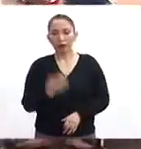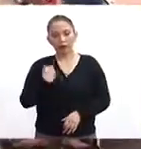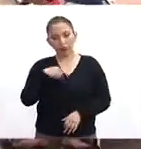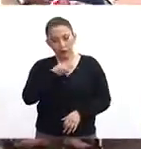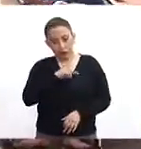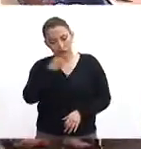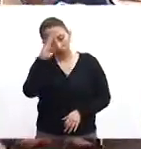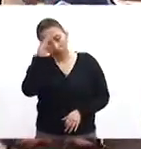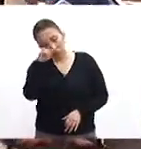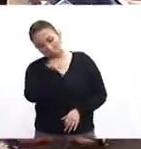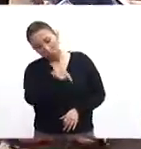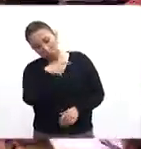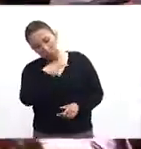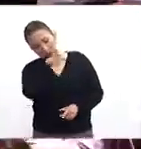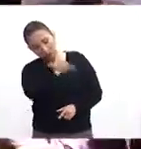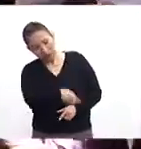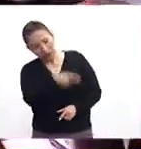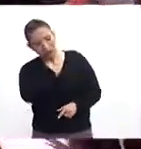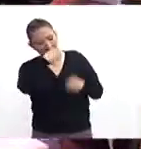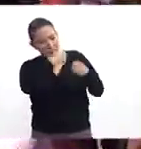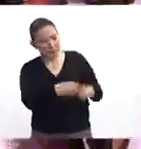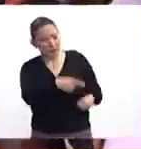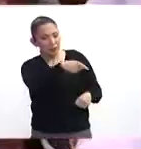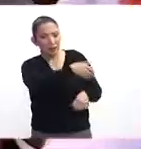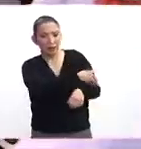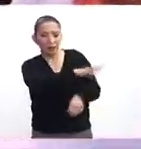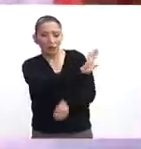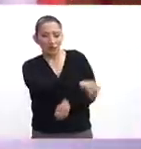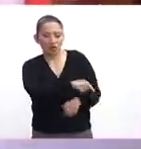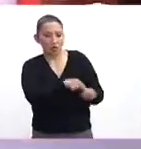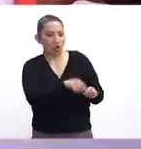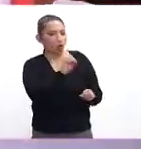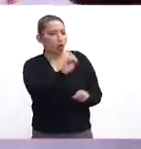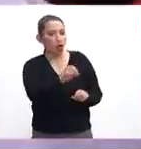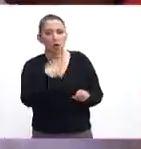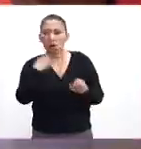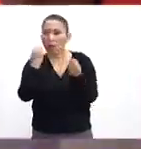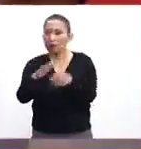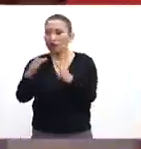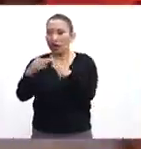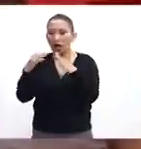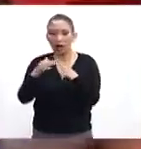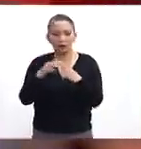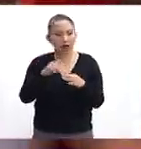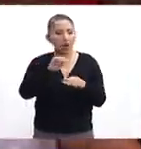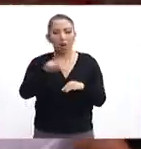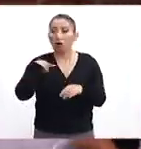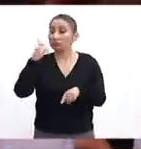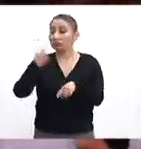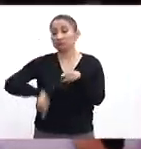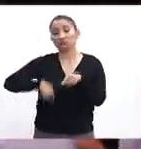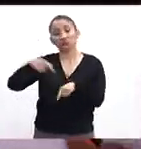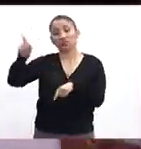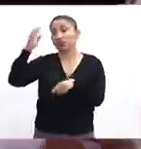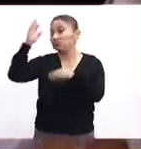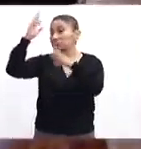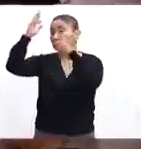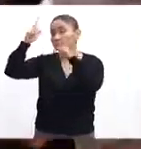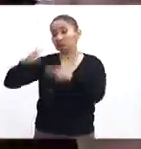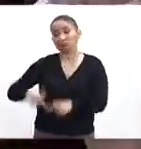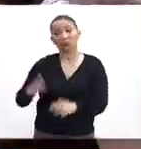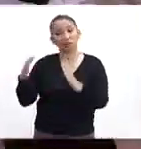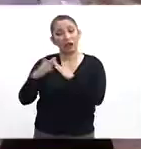pensando en esas personas que han perdido un familiar, que han perdido un bien, que le están desalojando de su casa, que van a derrumbar su